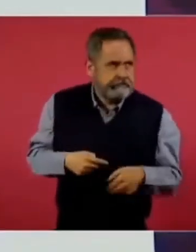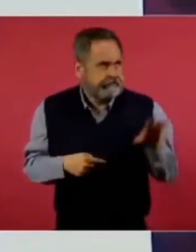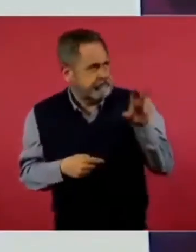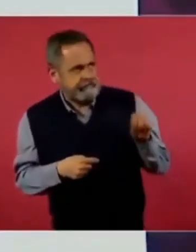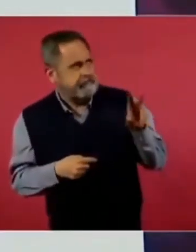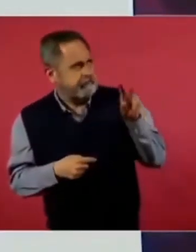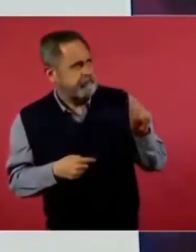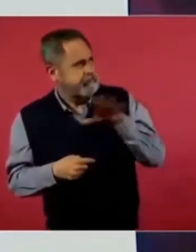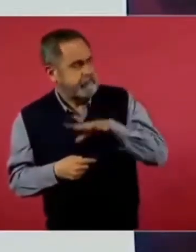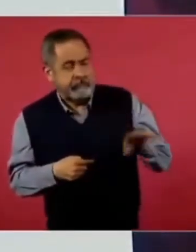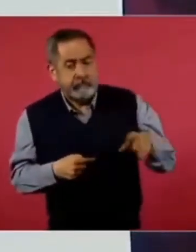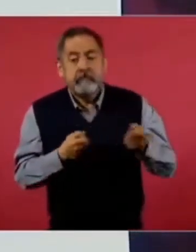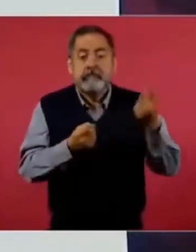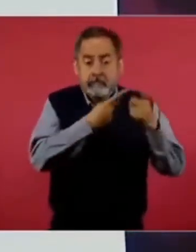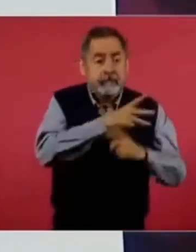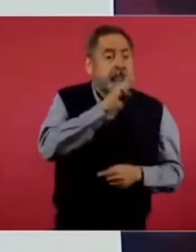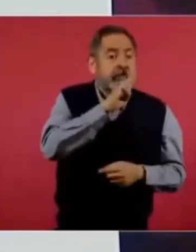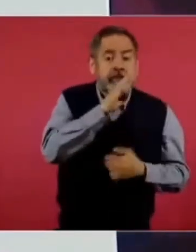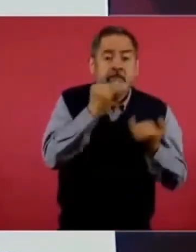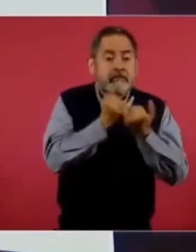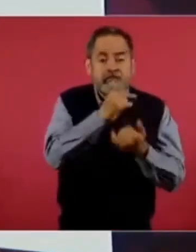Y mamás también, ¿eh? O sea,